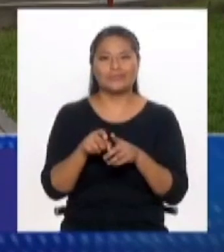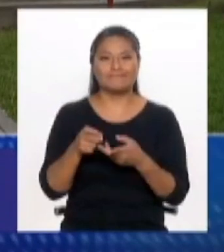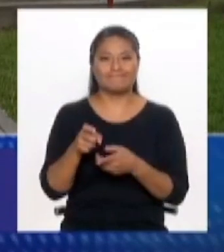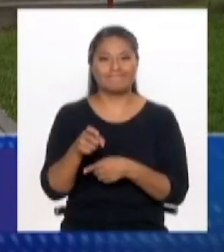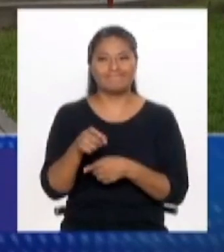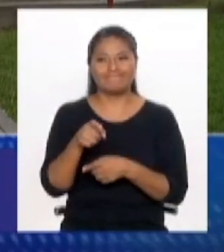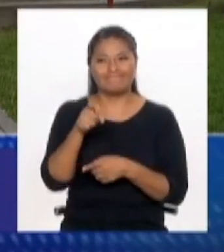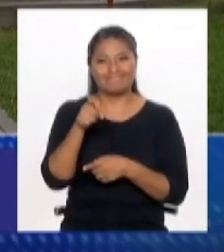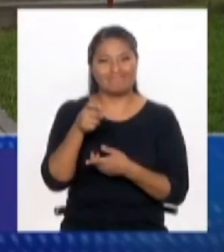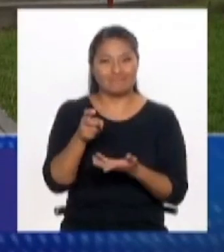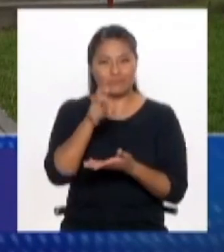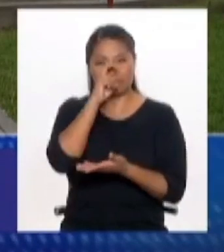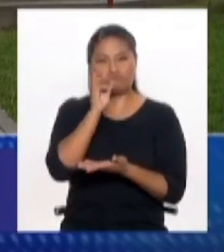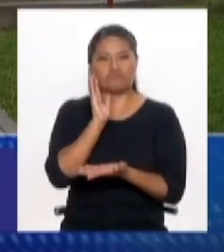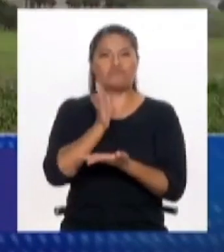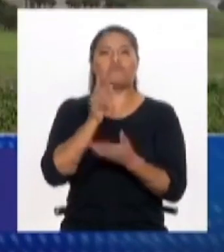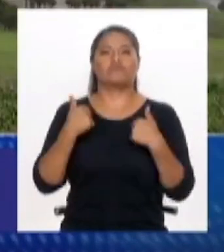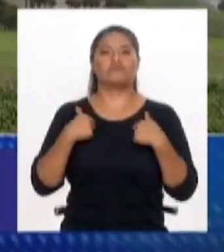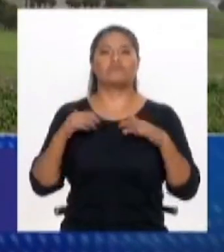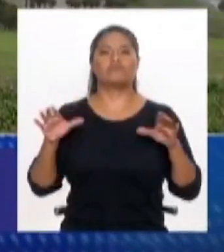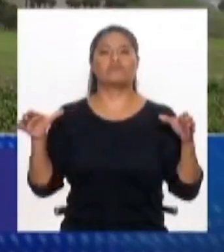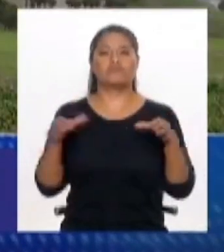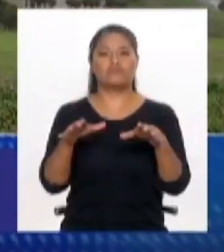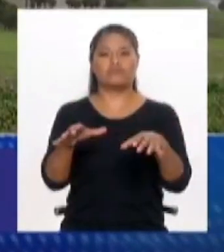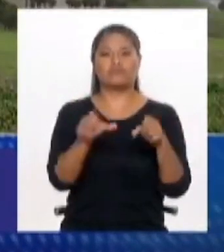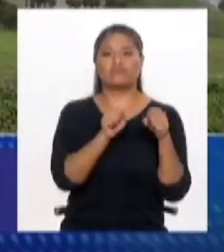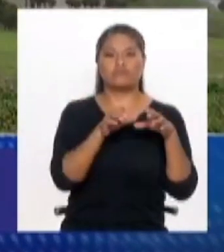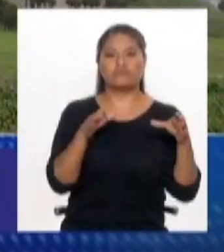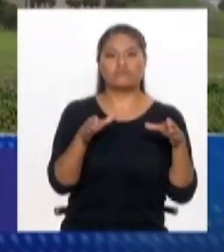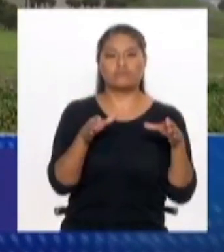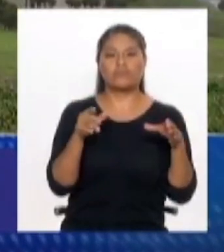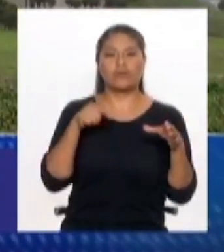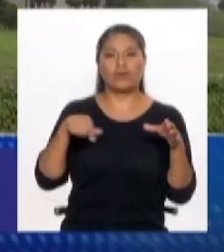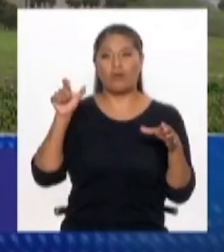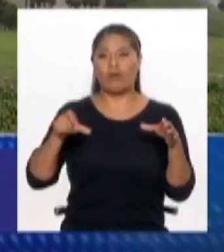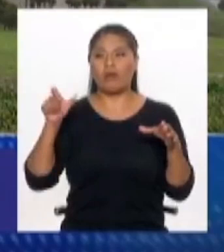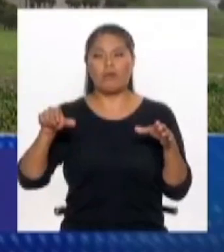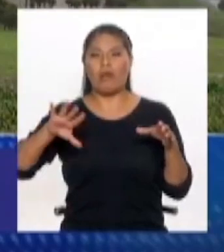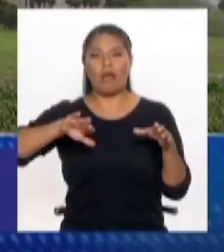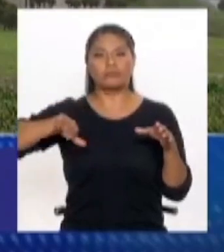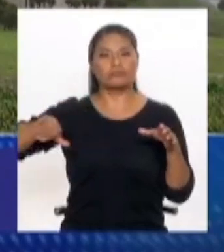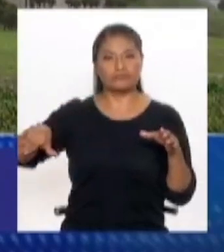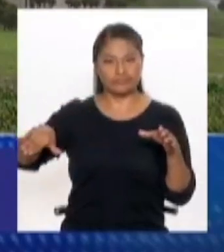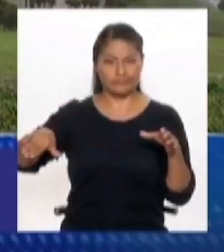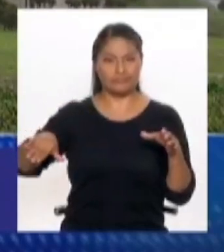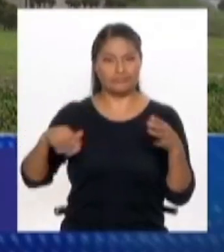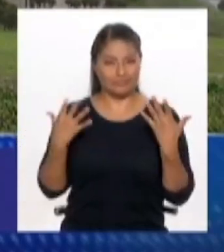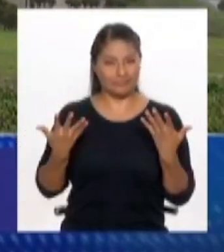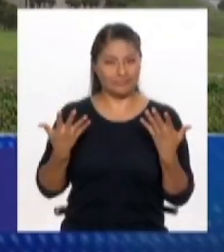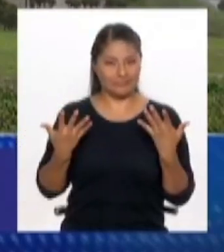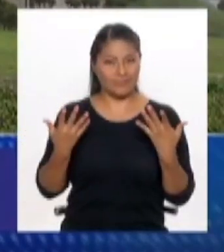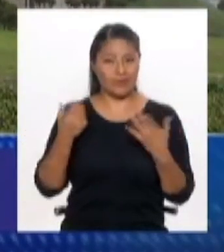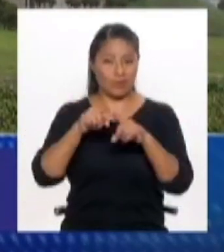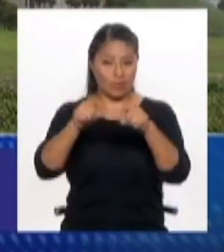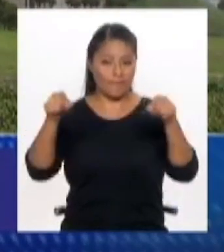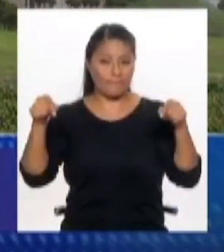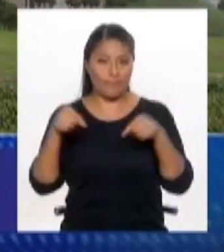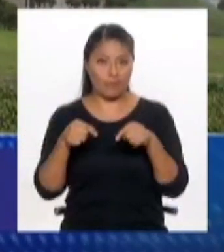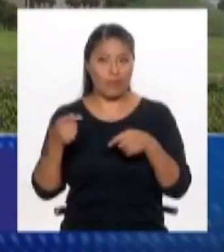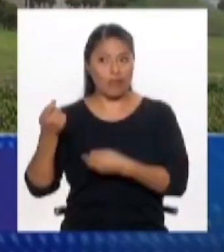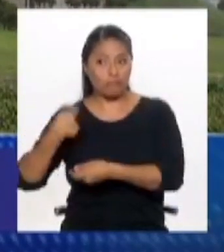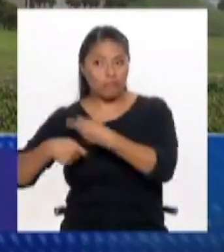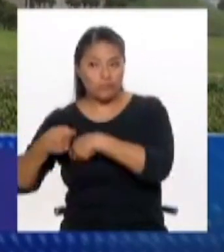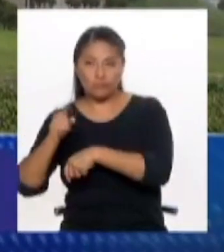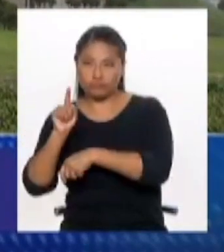¿no? Esta idea de yo soy el que decido cómo la ciudadanía debe usar el espacio público. Entonces, claro, no deben vender en la calle,